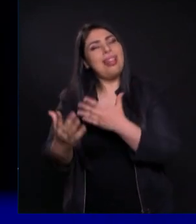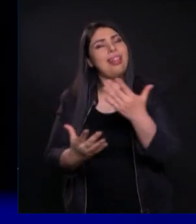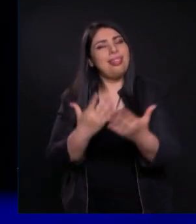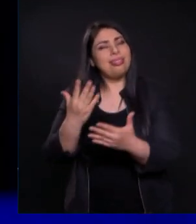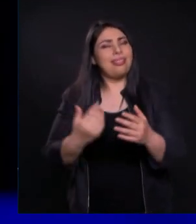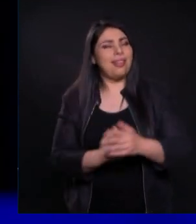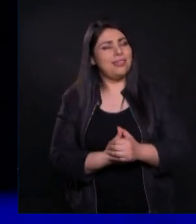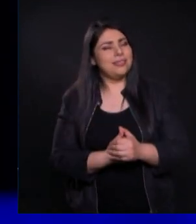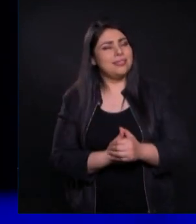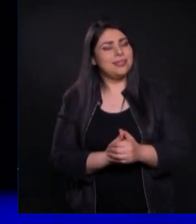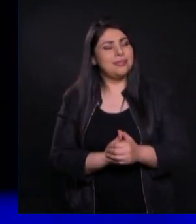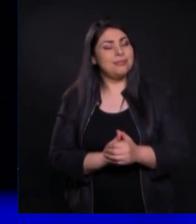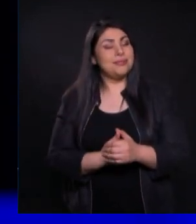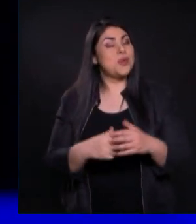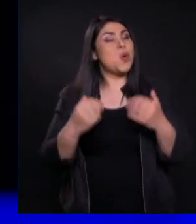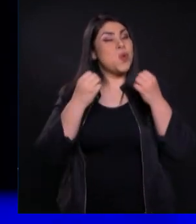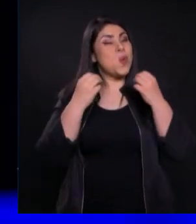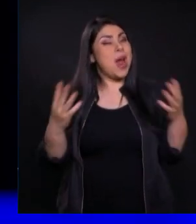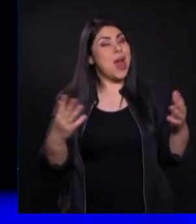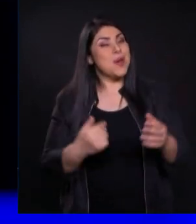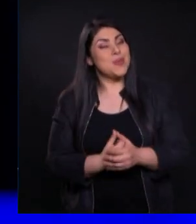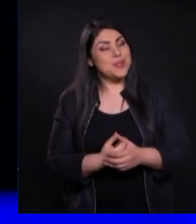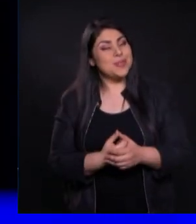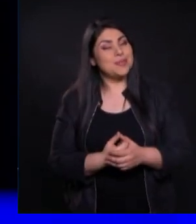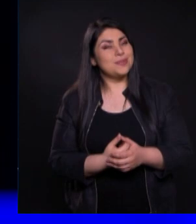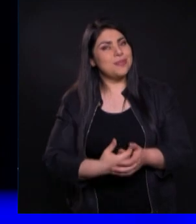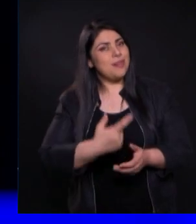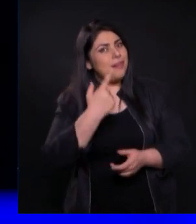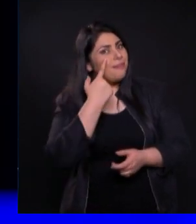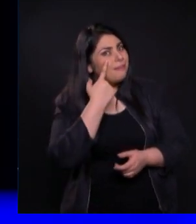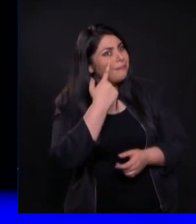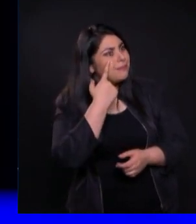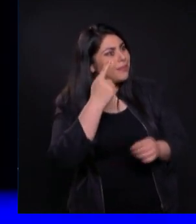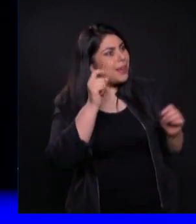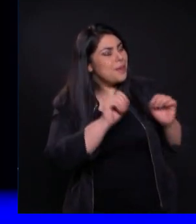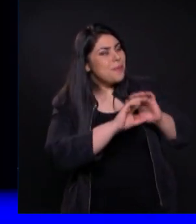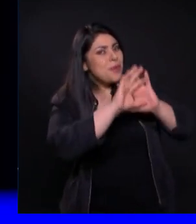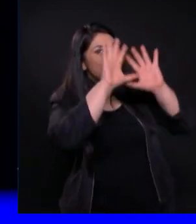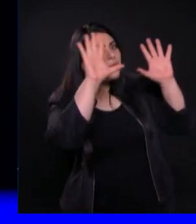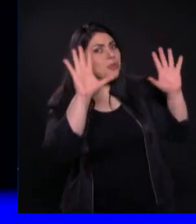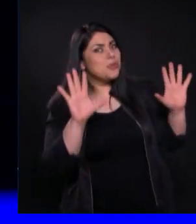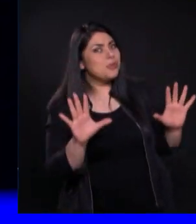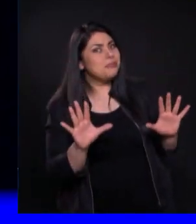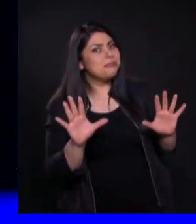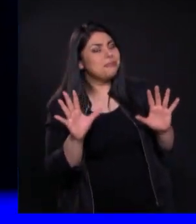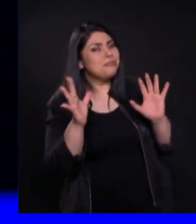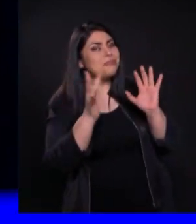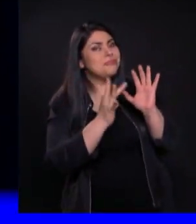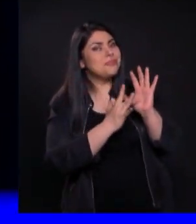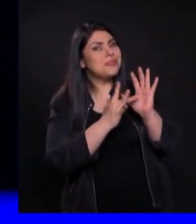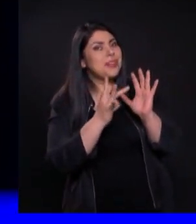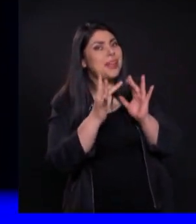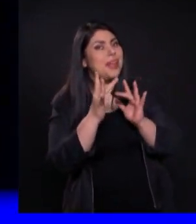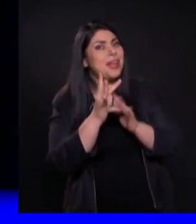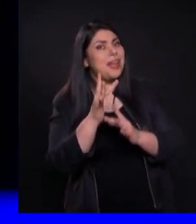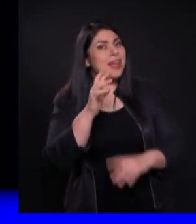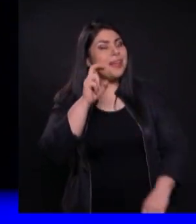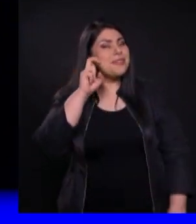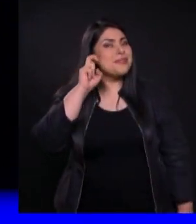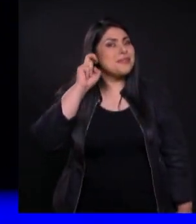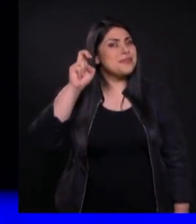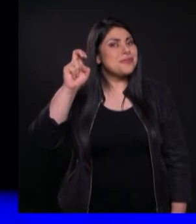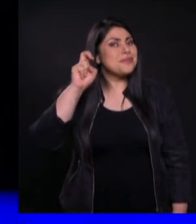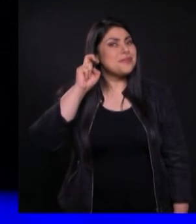Wow aquí podemos ver claramente Que Jesús es el servidor